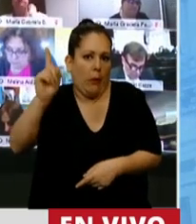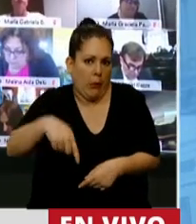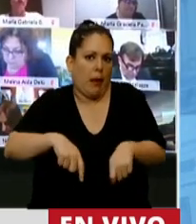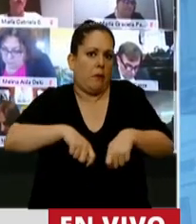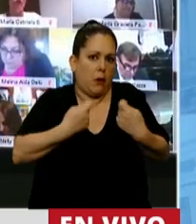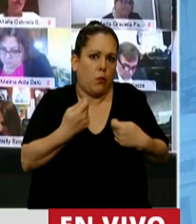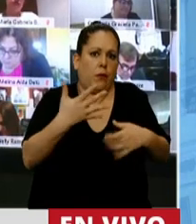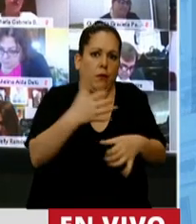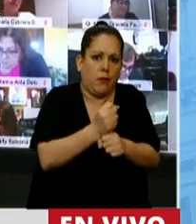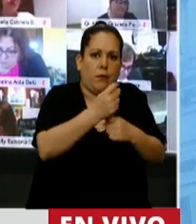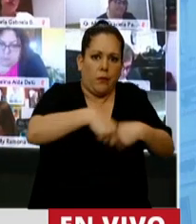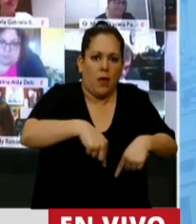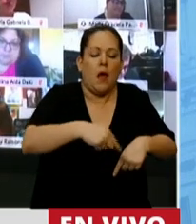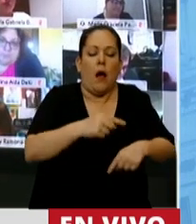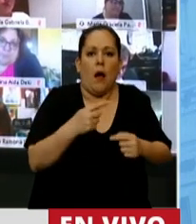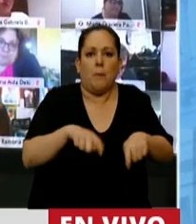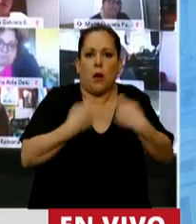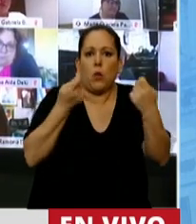precios a los consumidores.